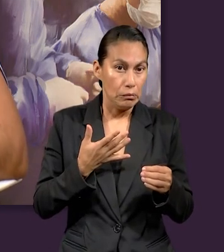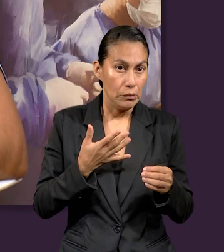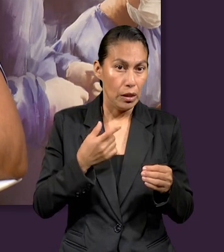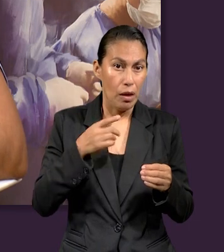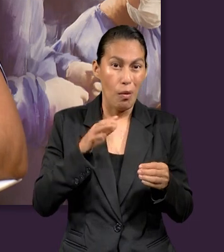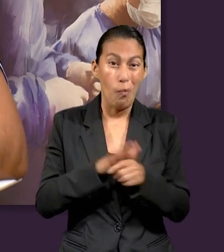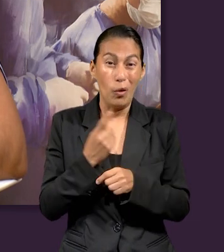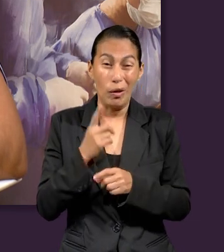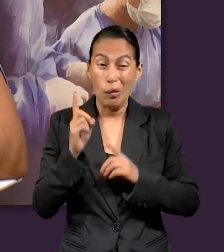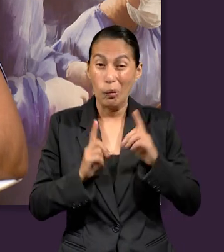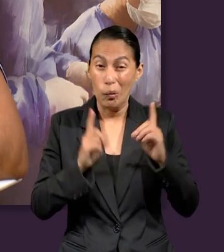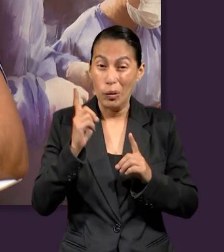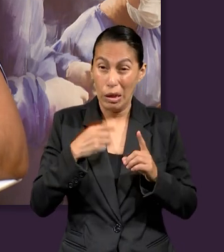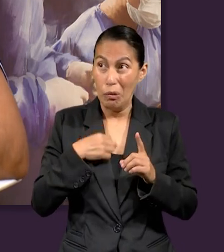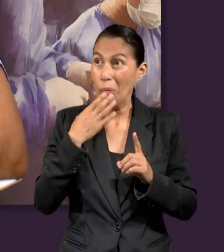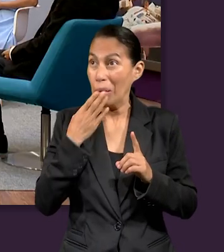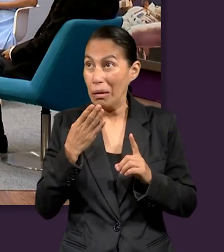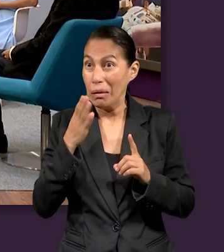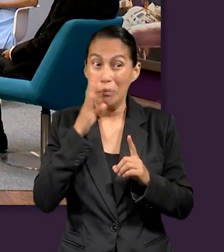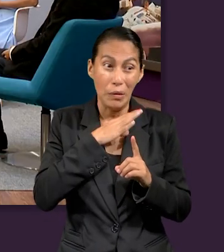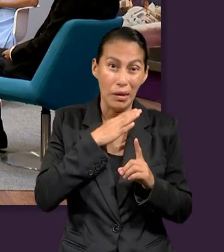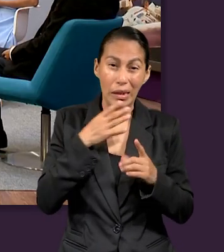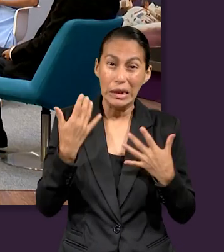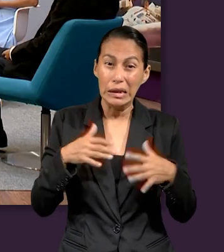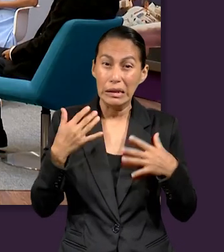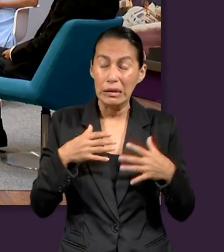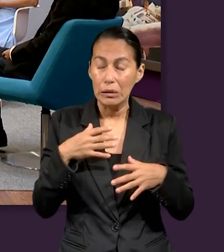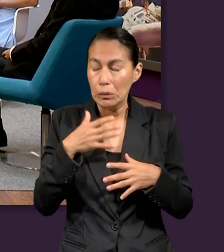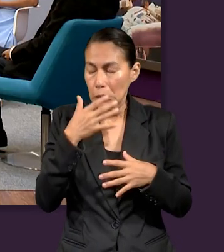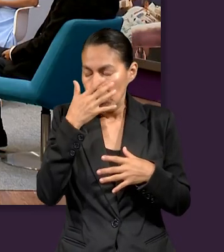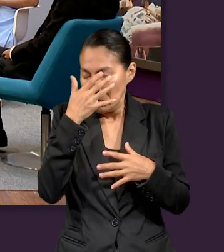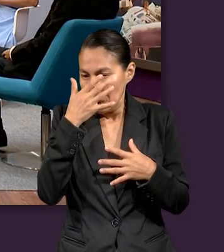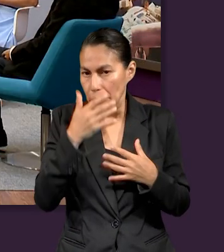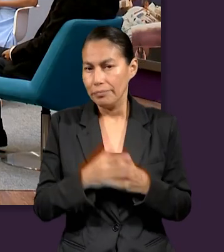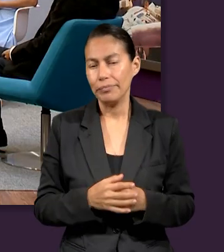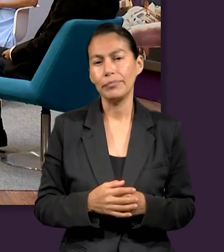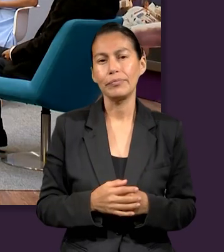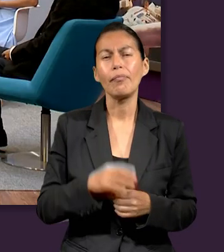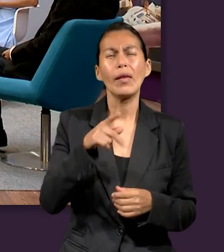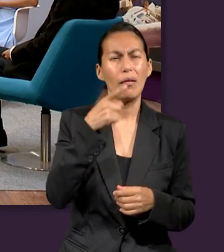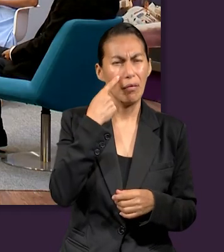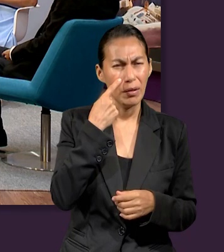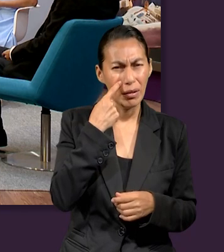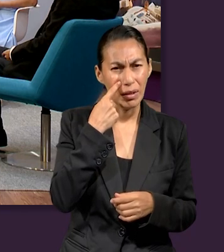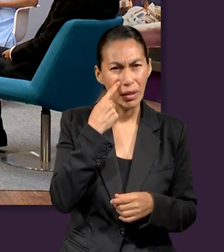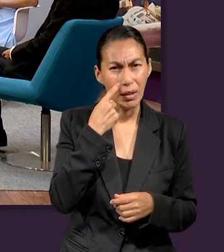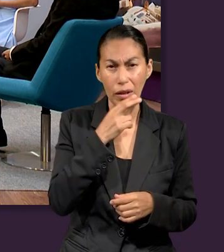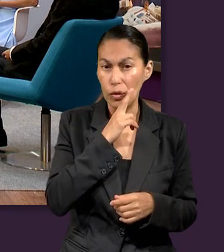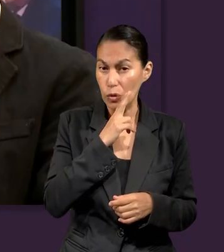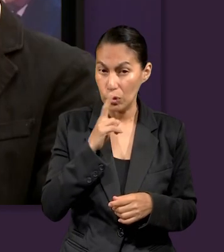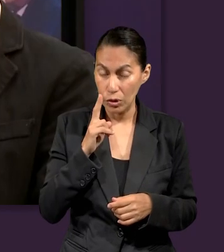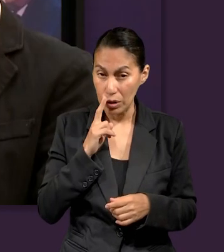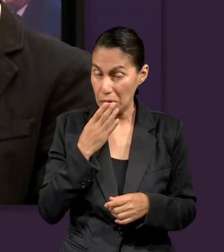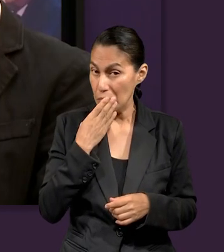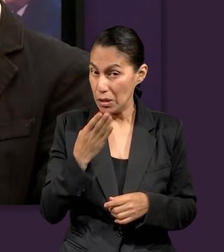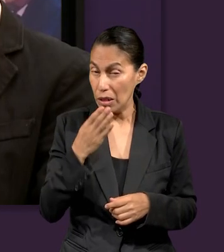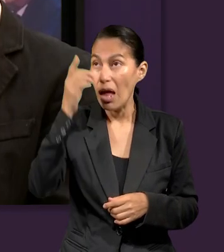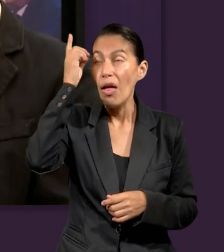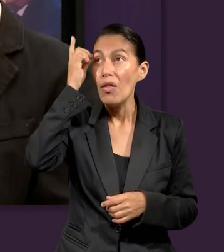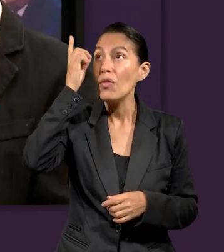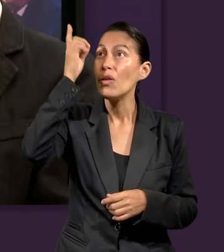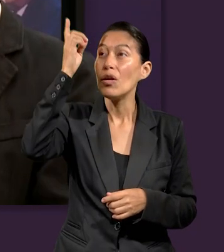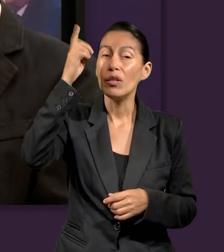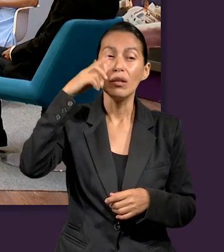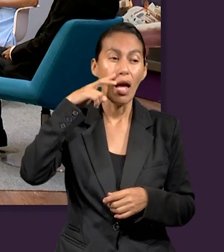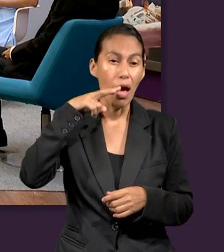hice mal. Pero realmente la buena noticia es que Dios nos va a juzgar, pero con